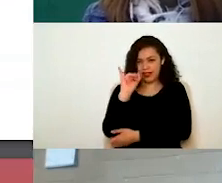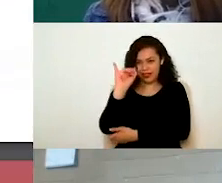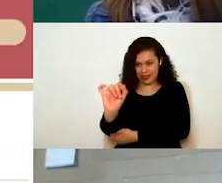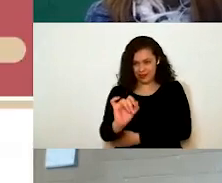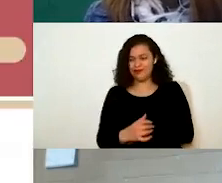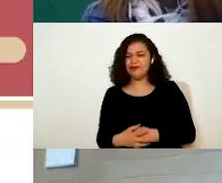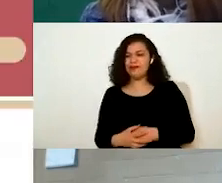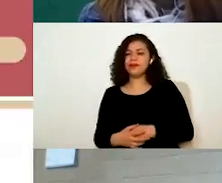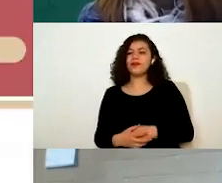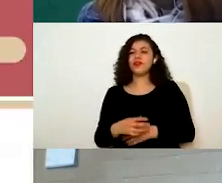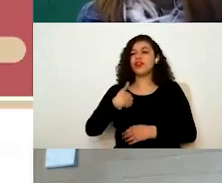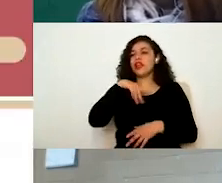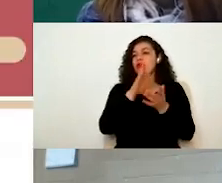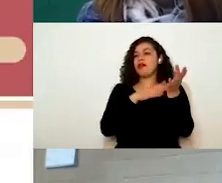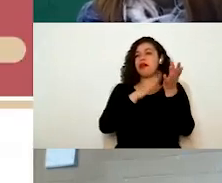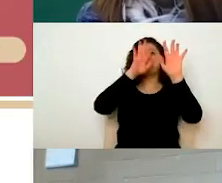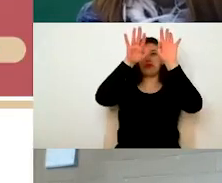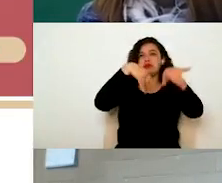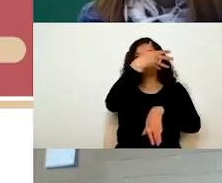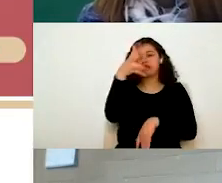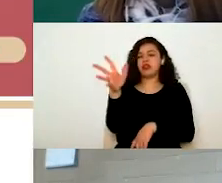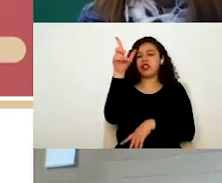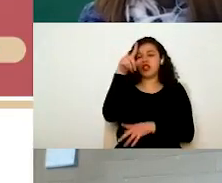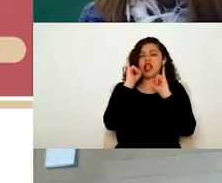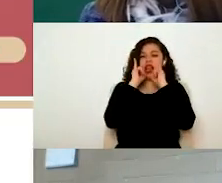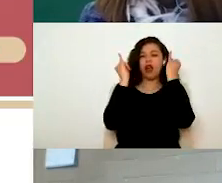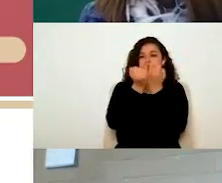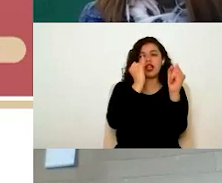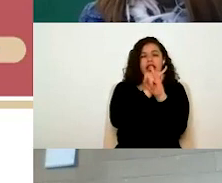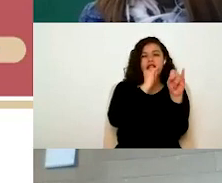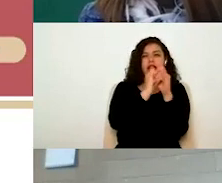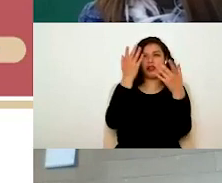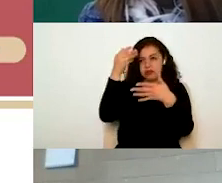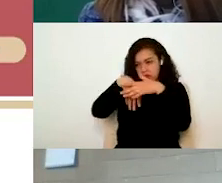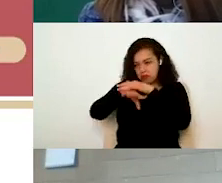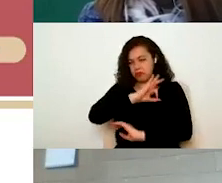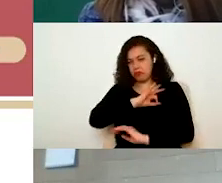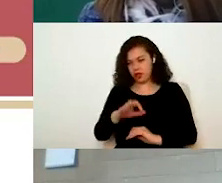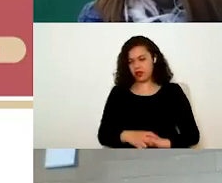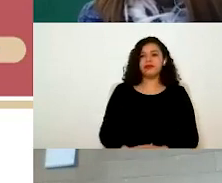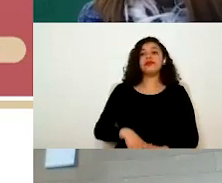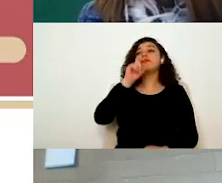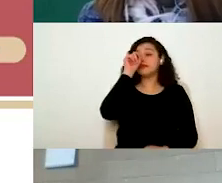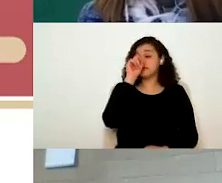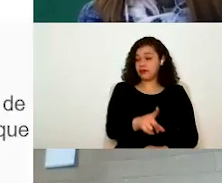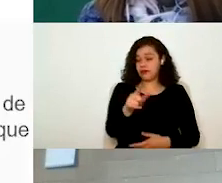fichas desde el portal de la Junta. Ahora, en el mismo portal,